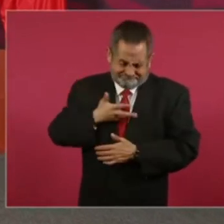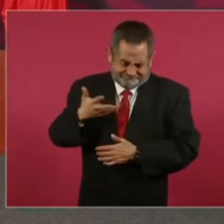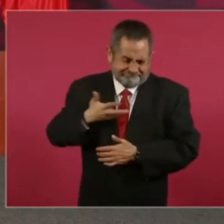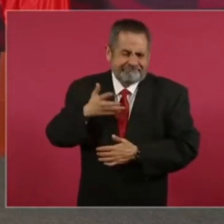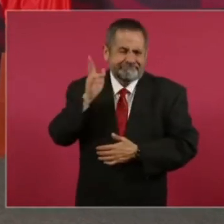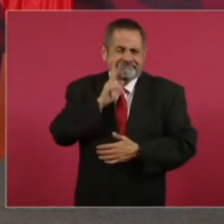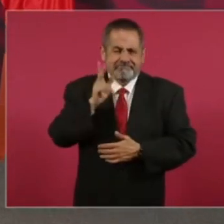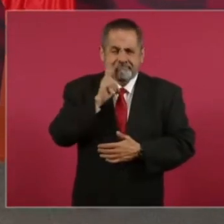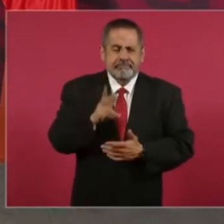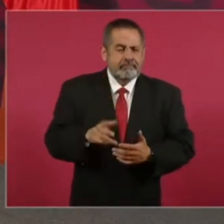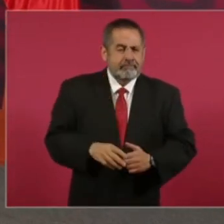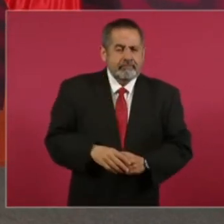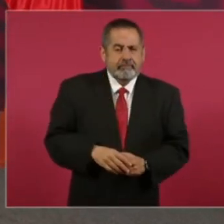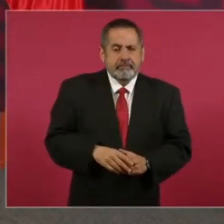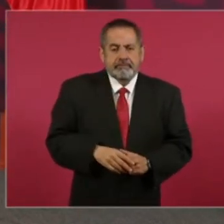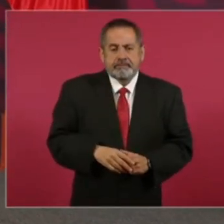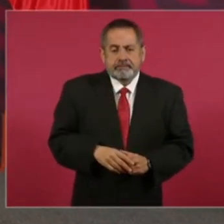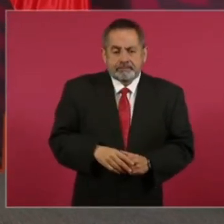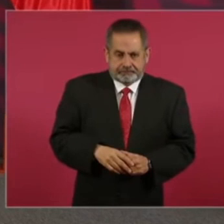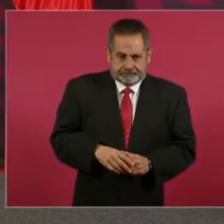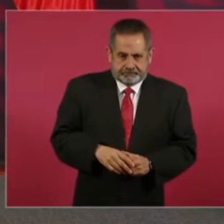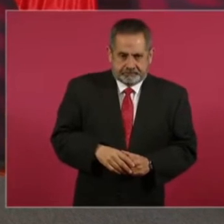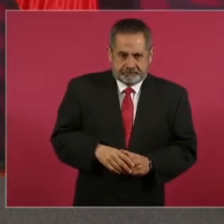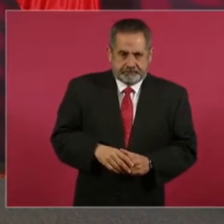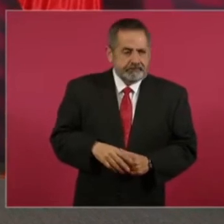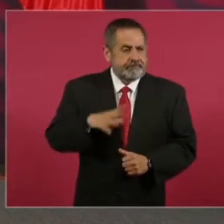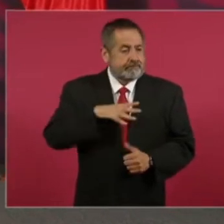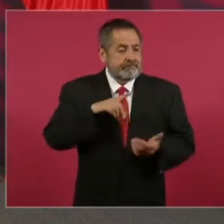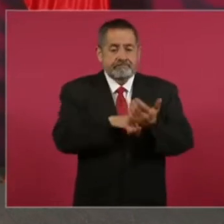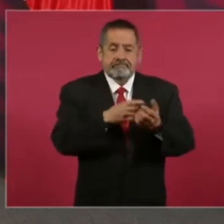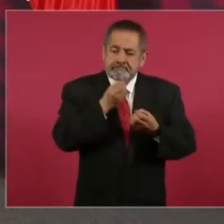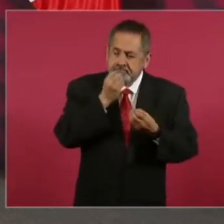o sea existe la declaración